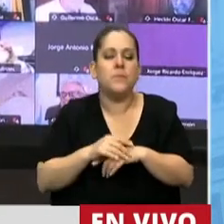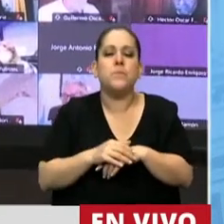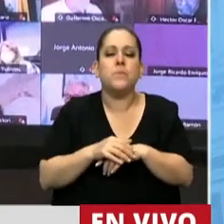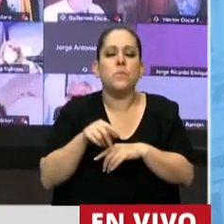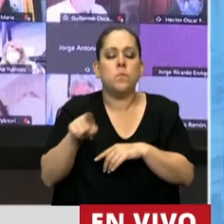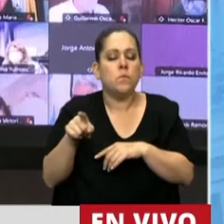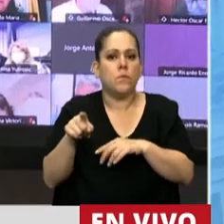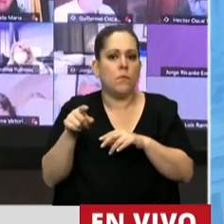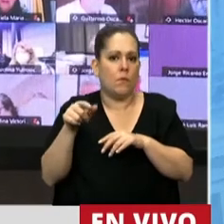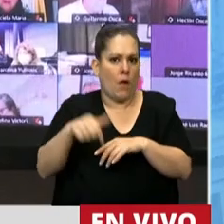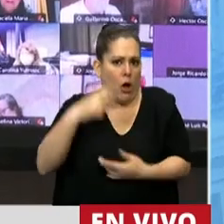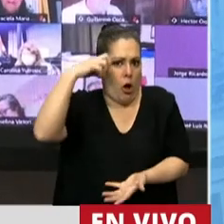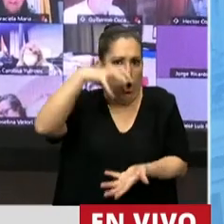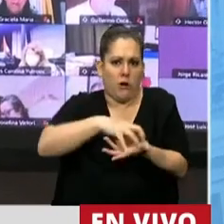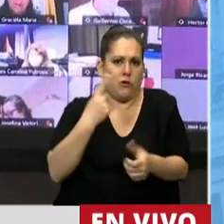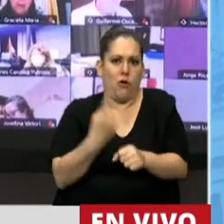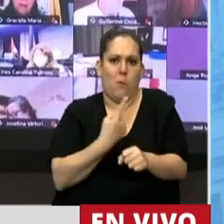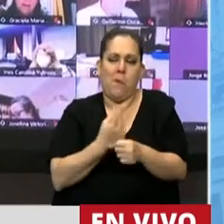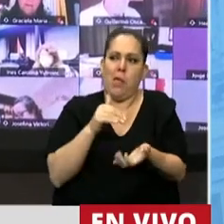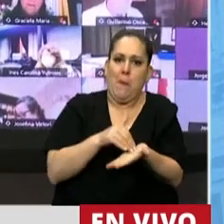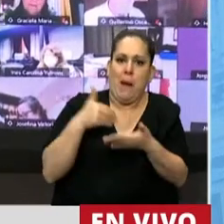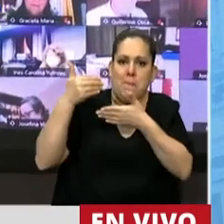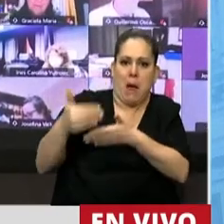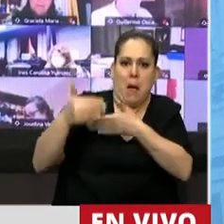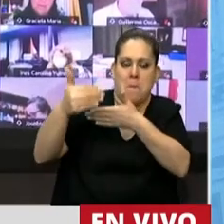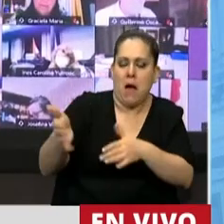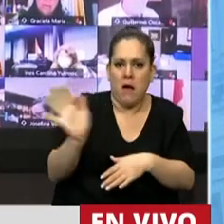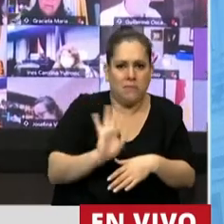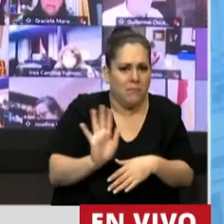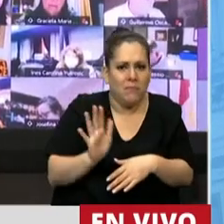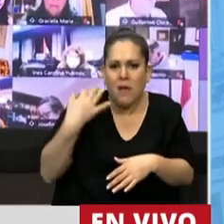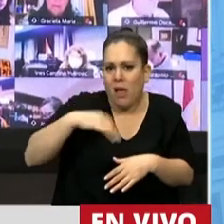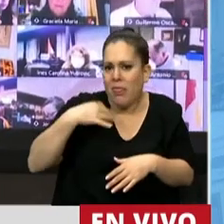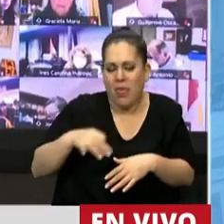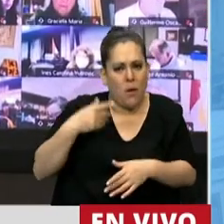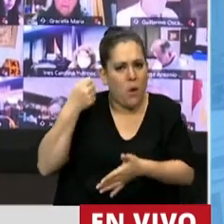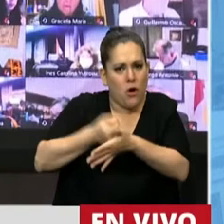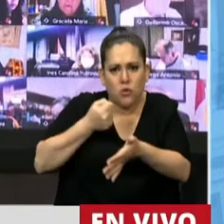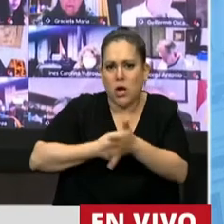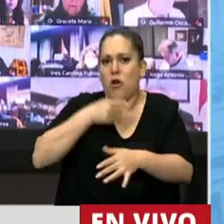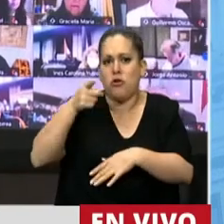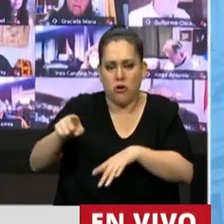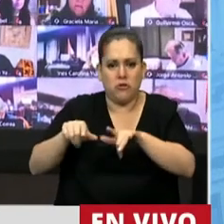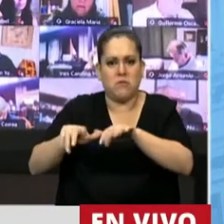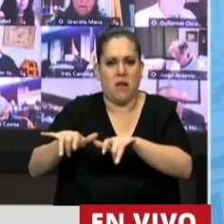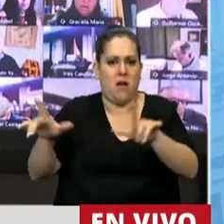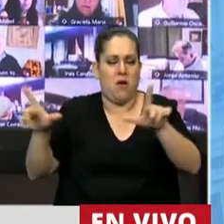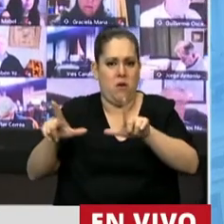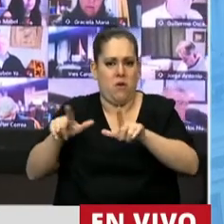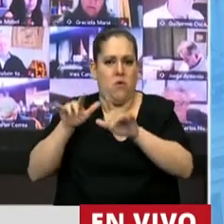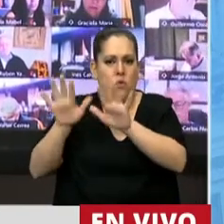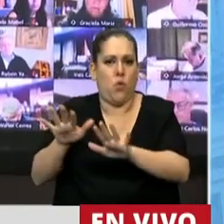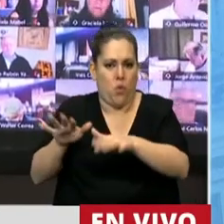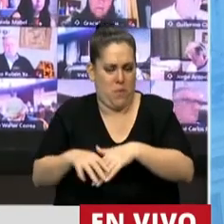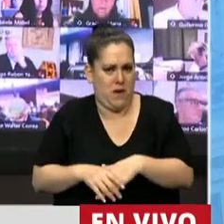no puede esperar. La lucha contra el Grooming avanza no solo en nuestro Parlamento, aquí en el Congreso Nacional, sino